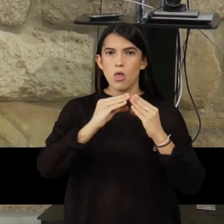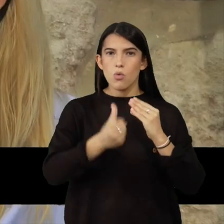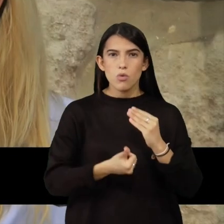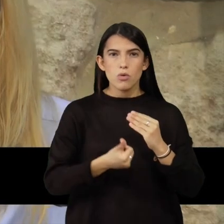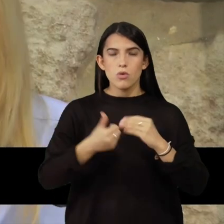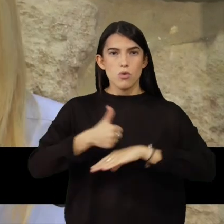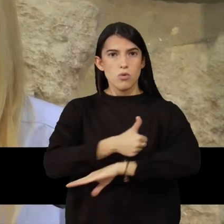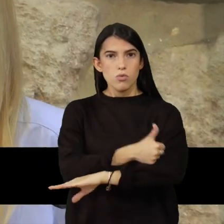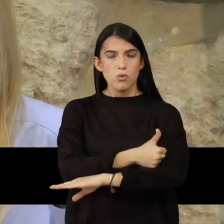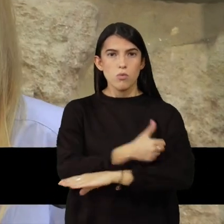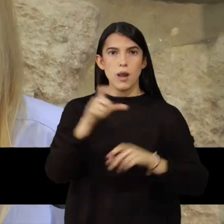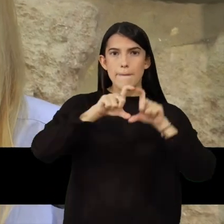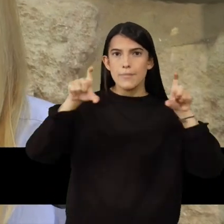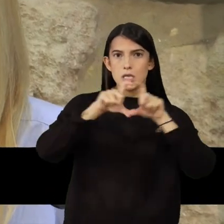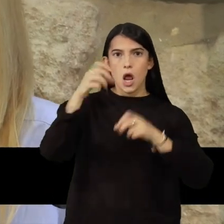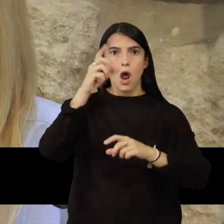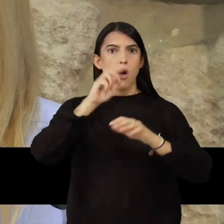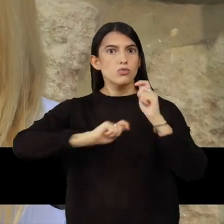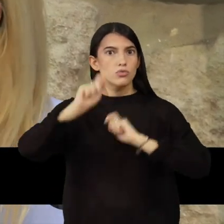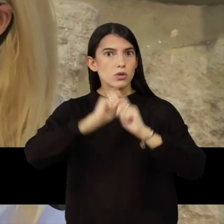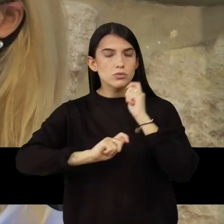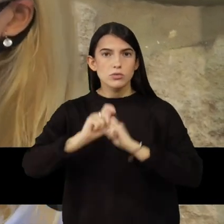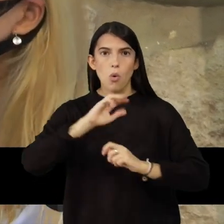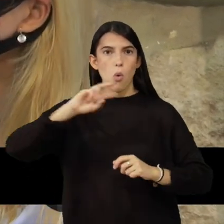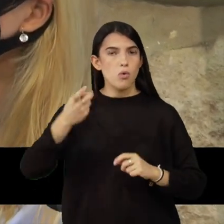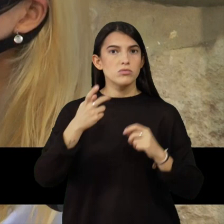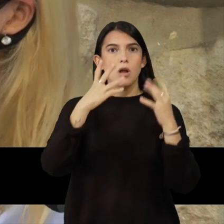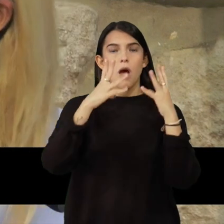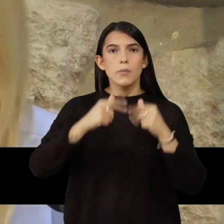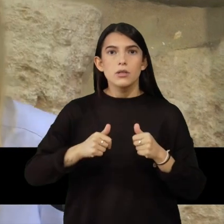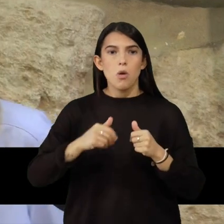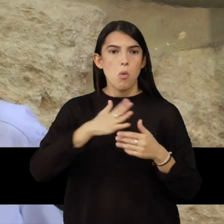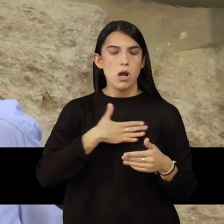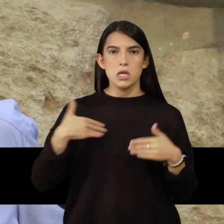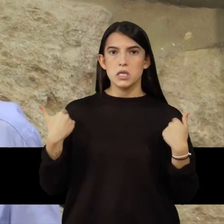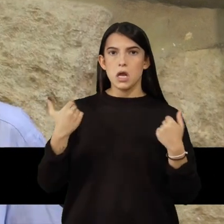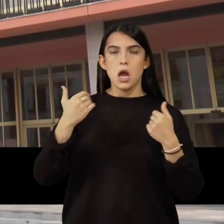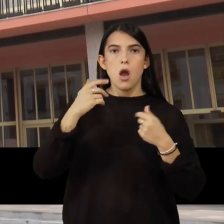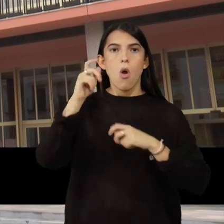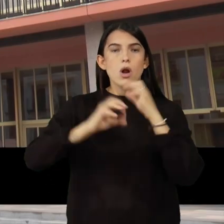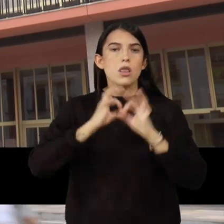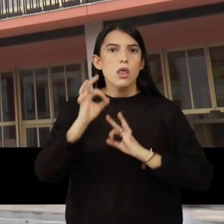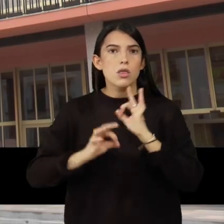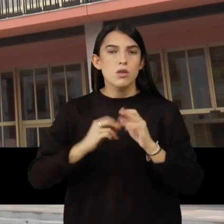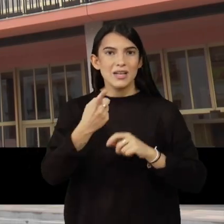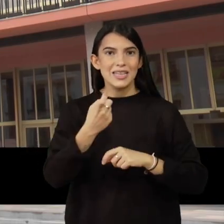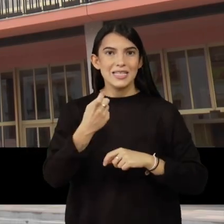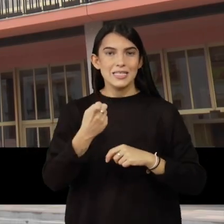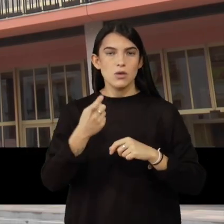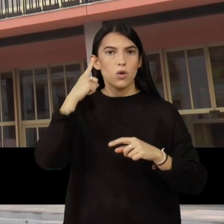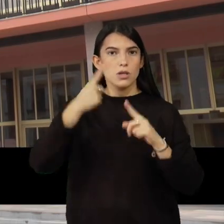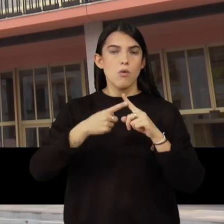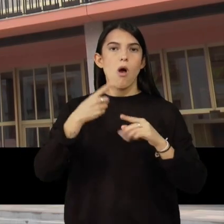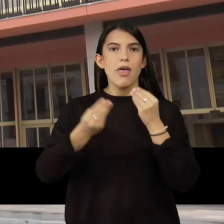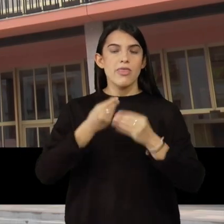la documentación que un ciudadano, una empresa, una asociación, otra administración o cualquier organización requiera